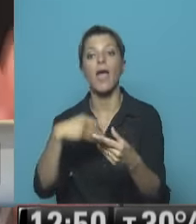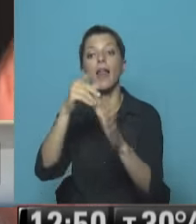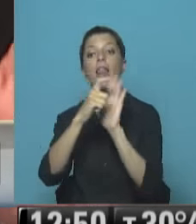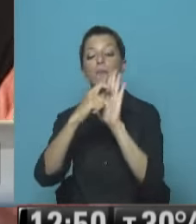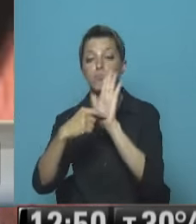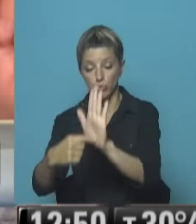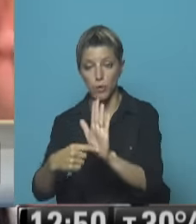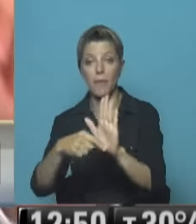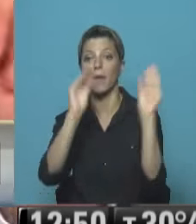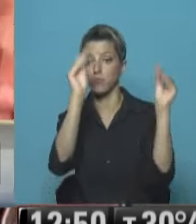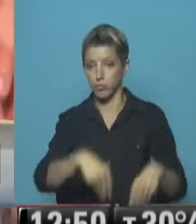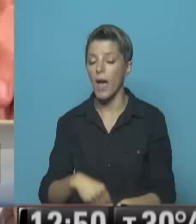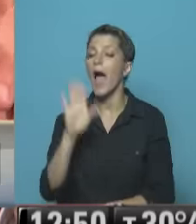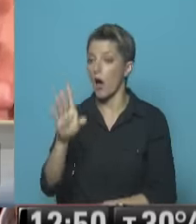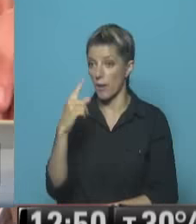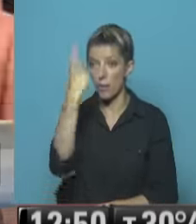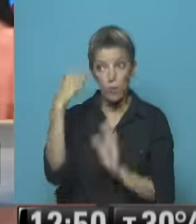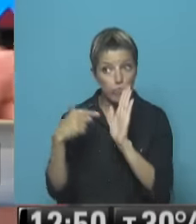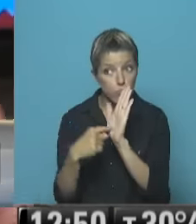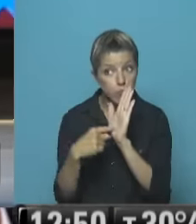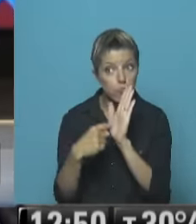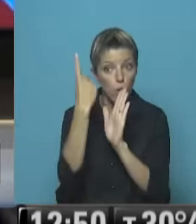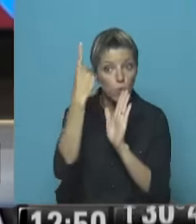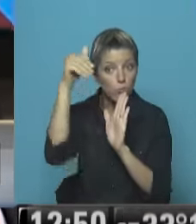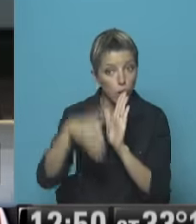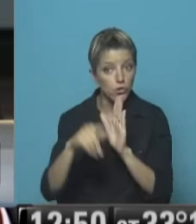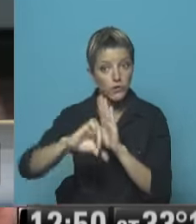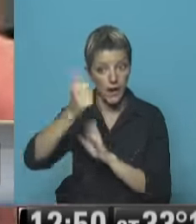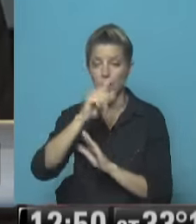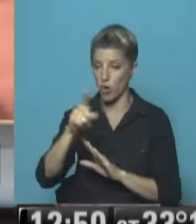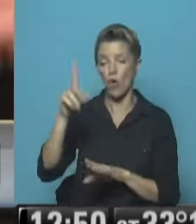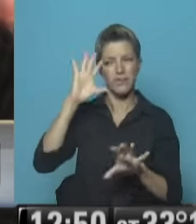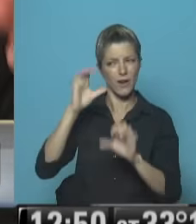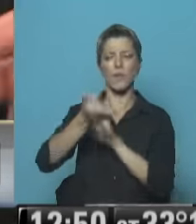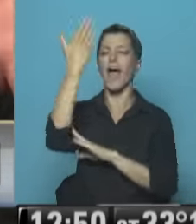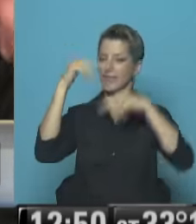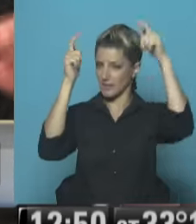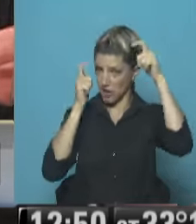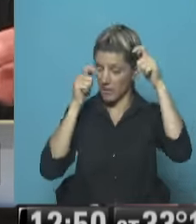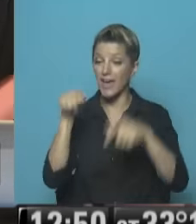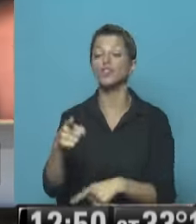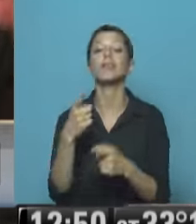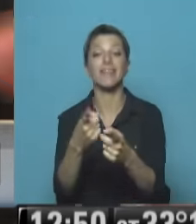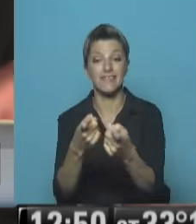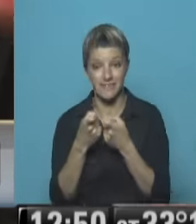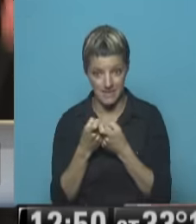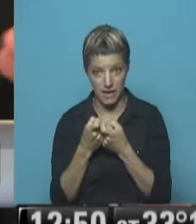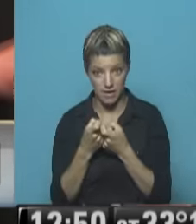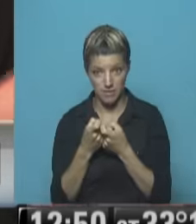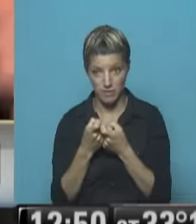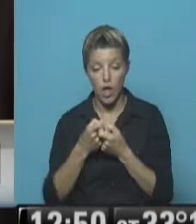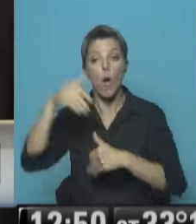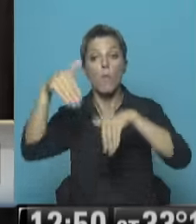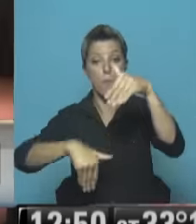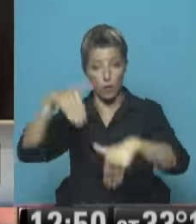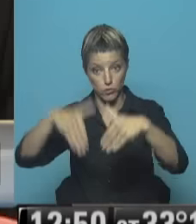No se gana por un voto El referéndum revocatorio Recordemos lo que pasó Con Chávez En su momento Necesitan sacar Una cantidad de